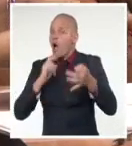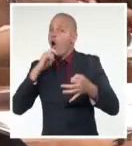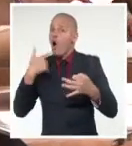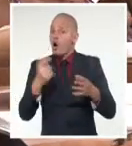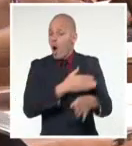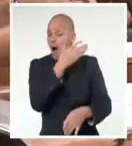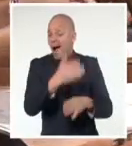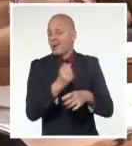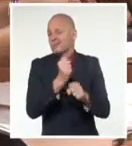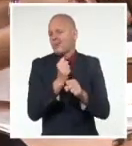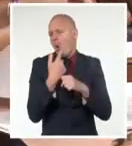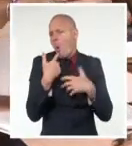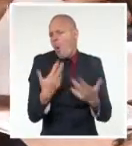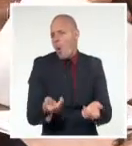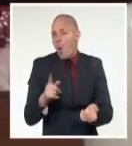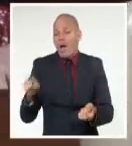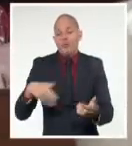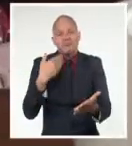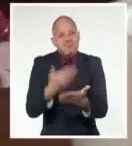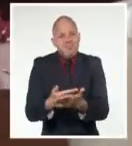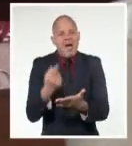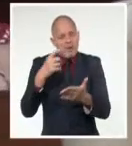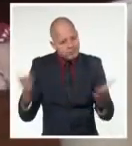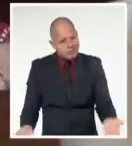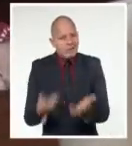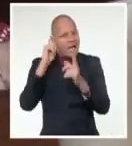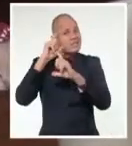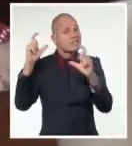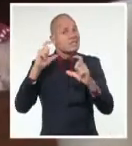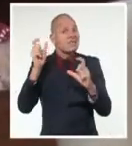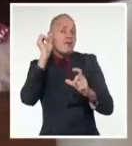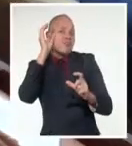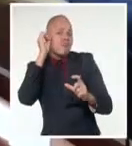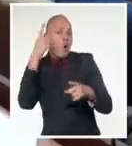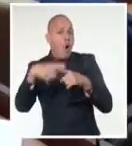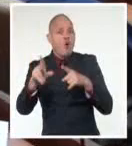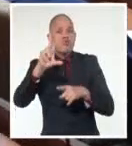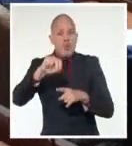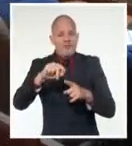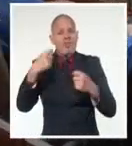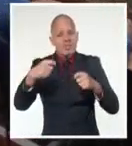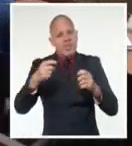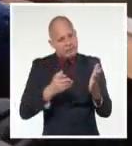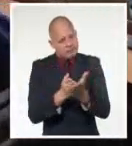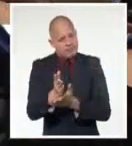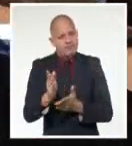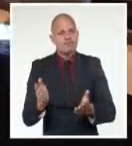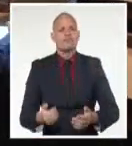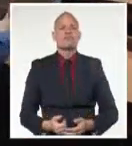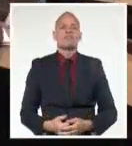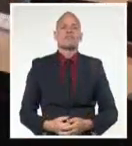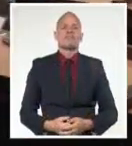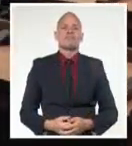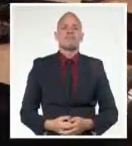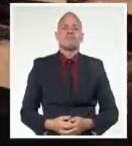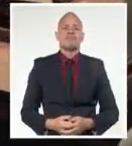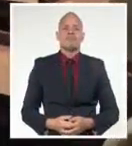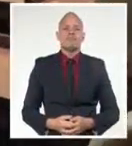promover el pensamiento científico e innovador. William Rodríguez Fernández, Sistema Informativo de la Televisión